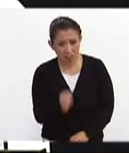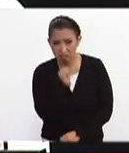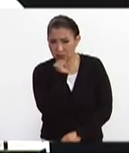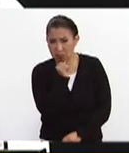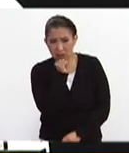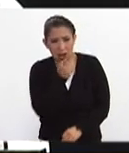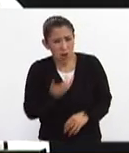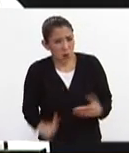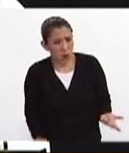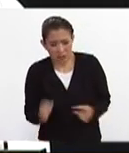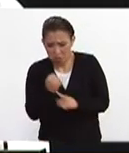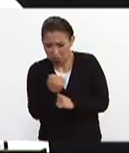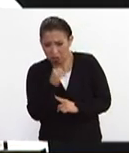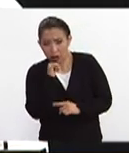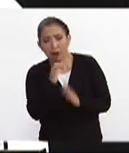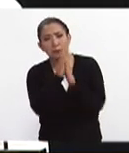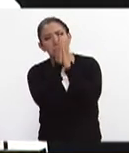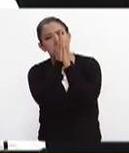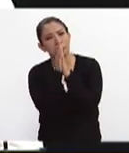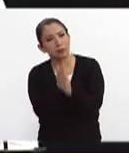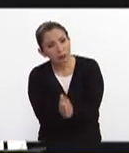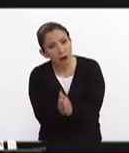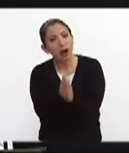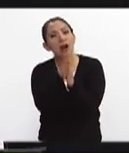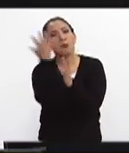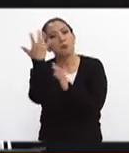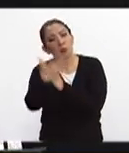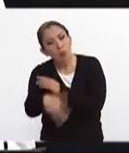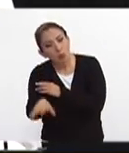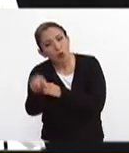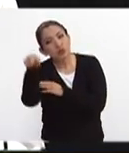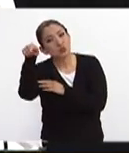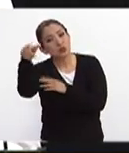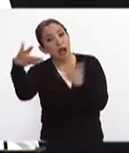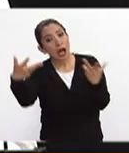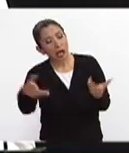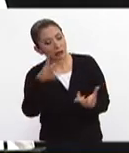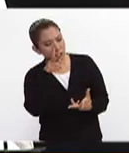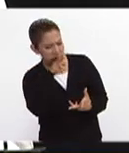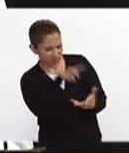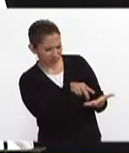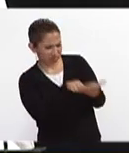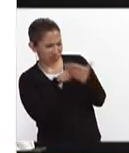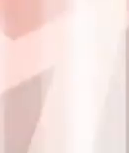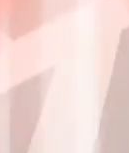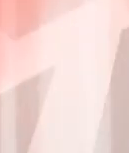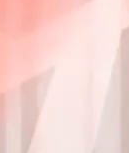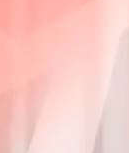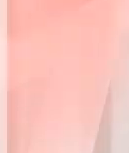no hay tal situación entonces por favor buscar en la medida de lo posible de las fuentes oficiales